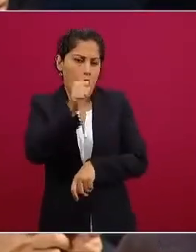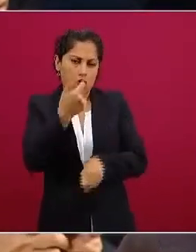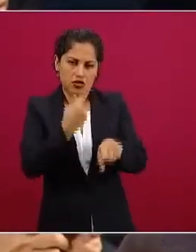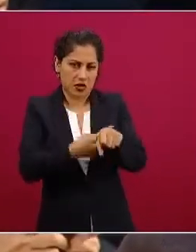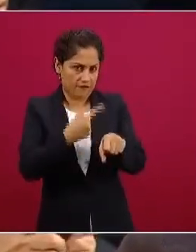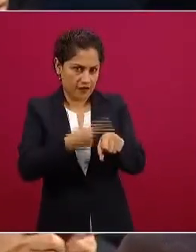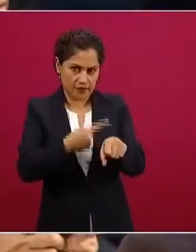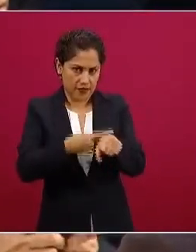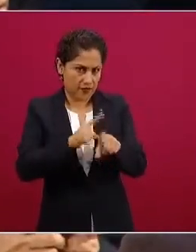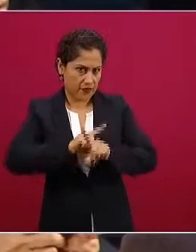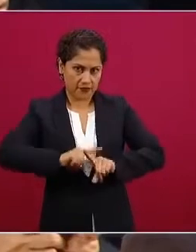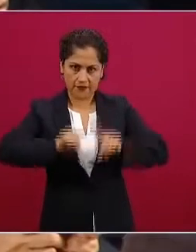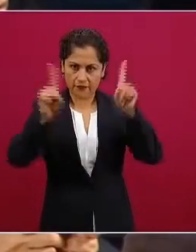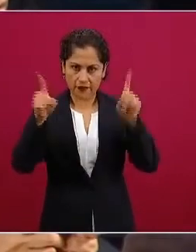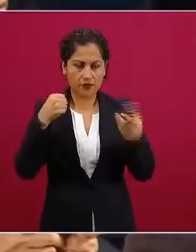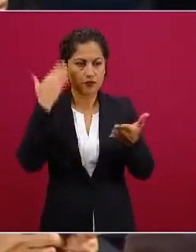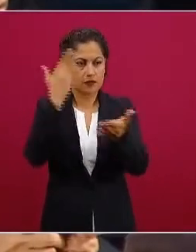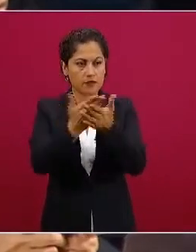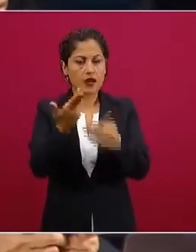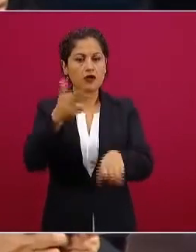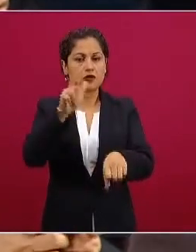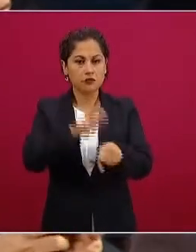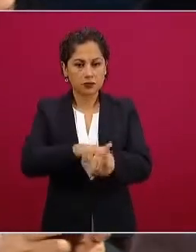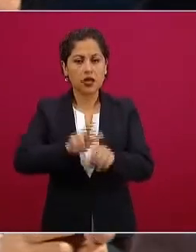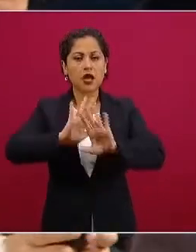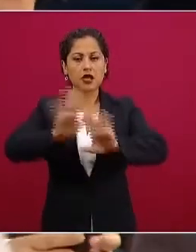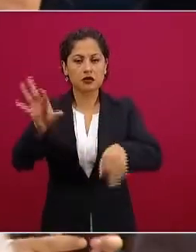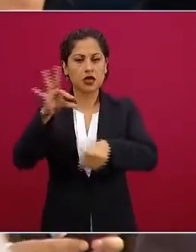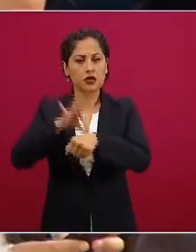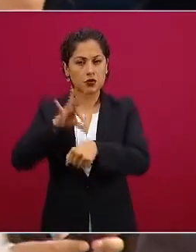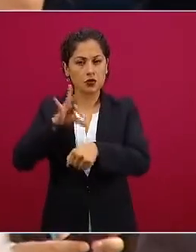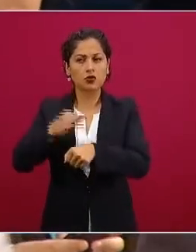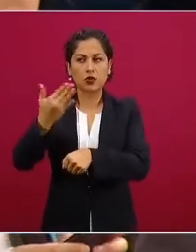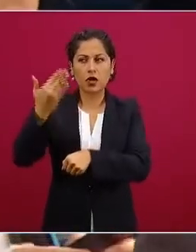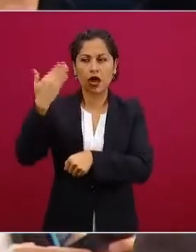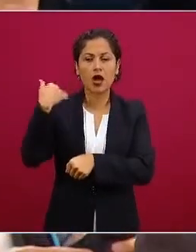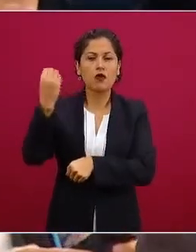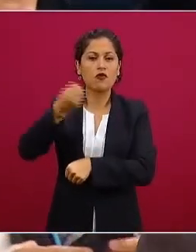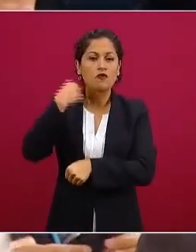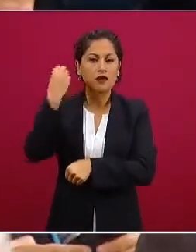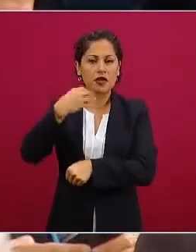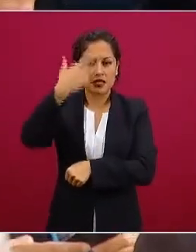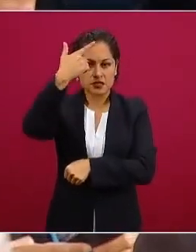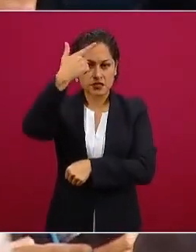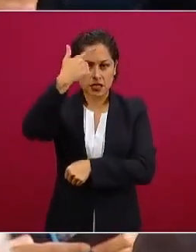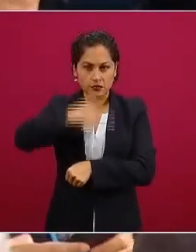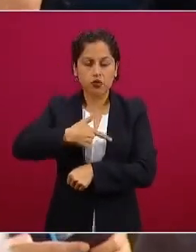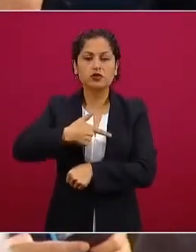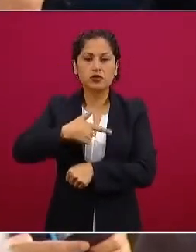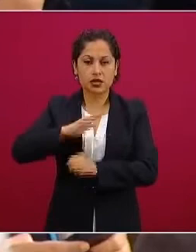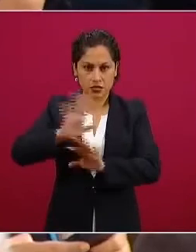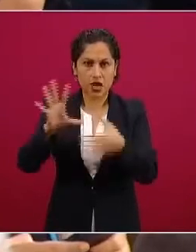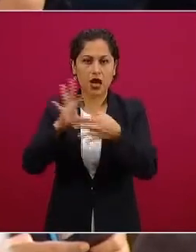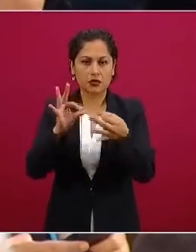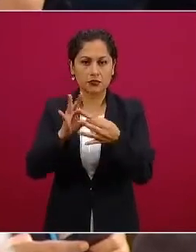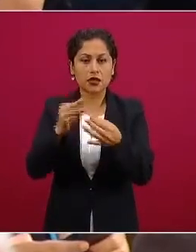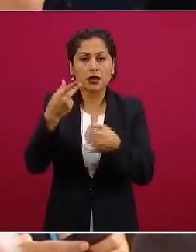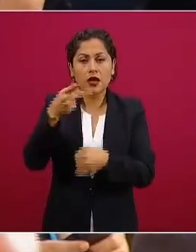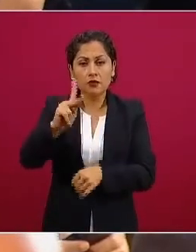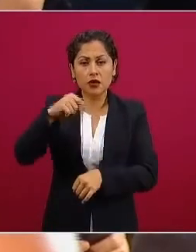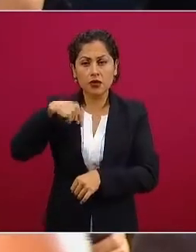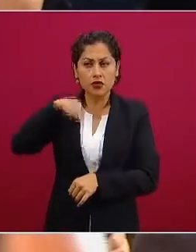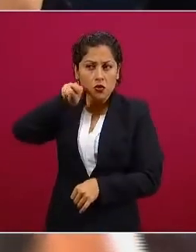explicado un poco el doctor en las conferencias de las siete pero si usted tiene un mensaje para estas